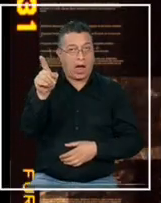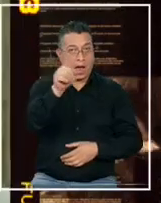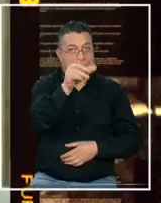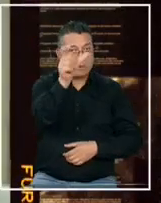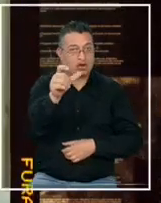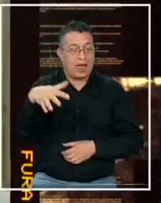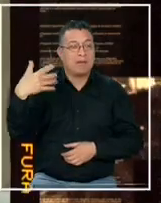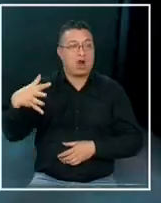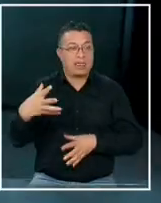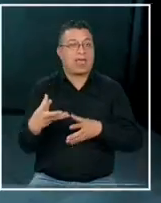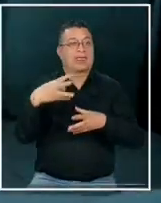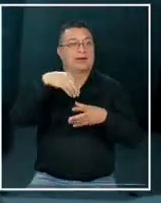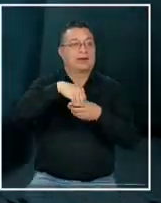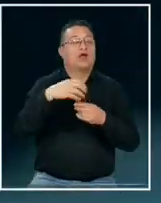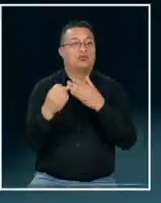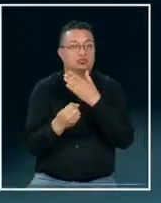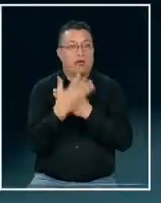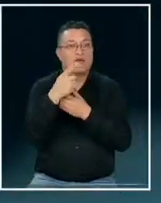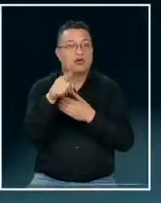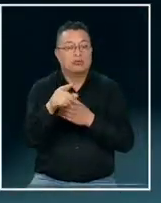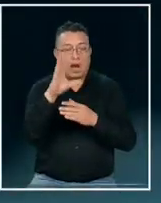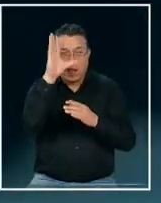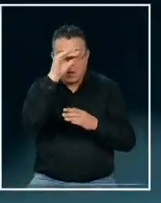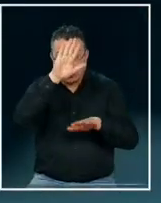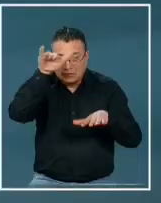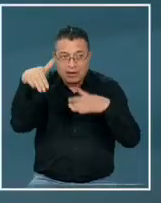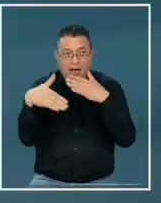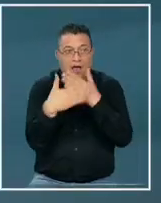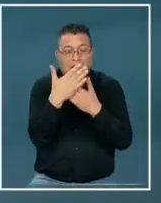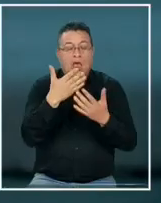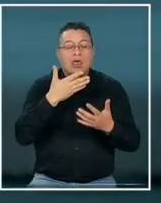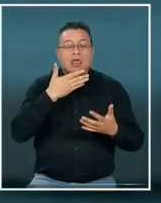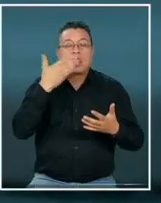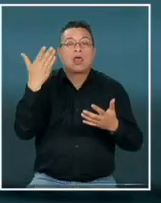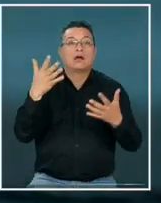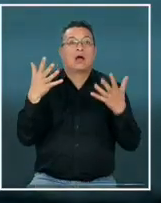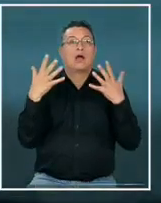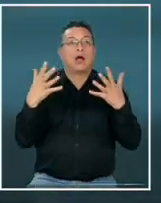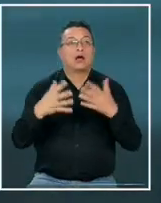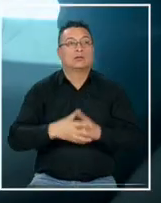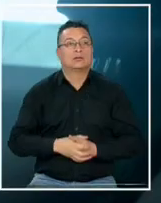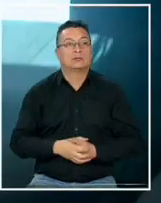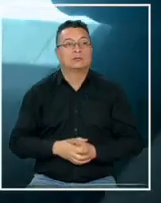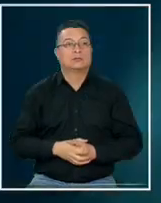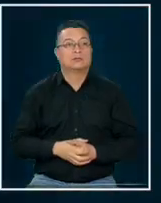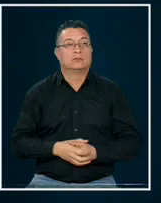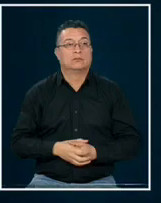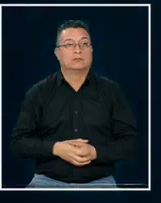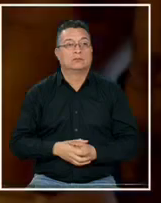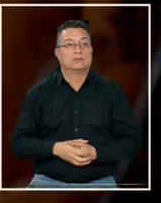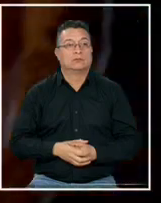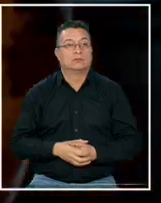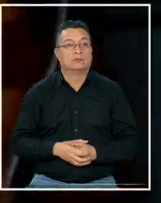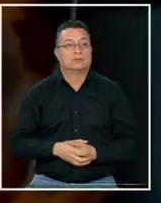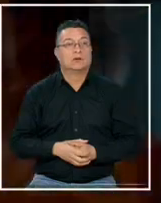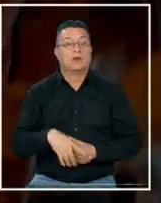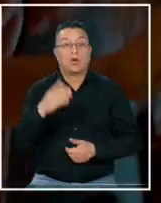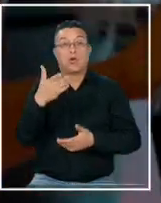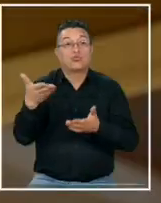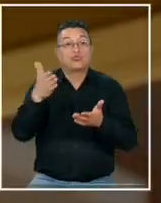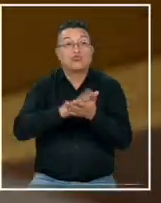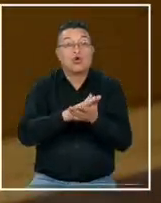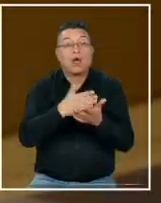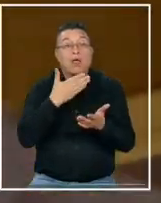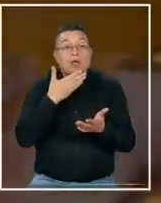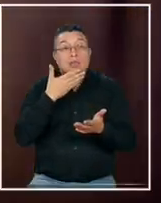involucradas nuevos antecedentes de una noche que se escapó de control una muerte